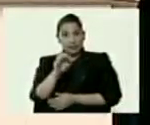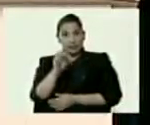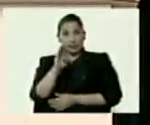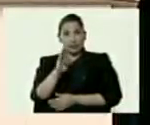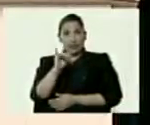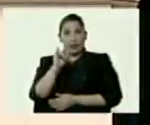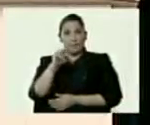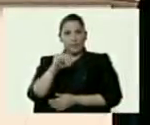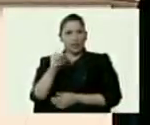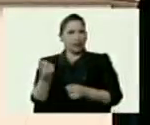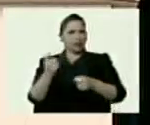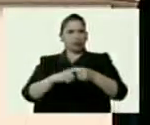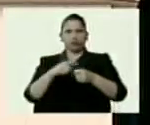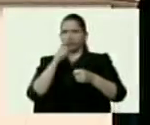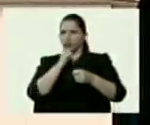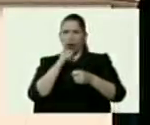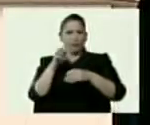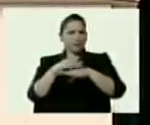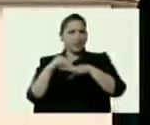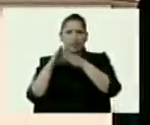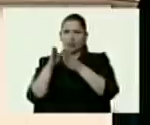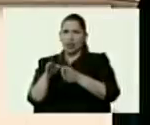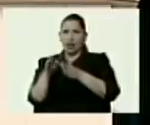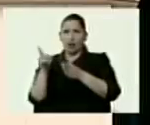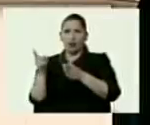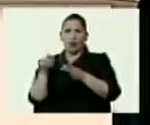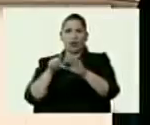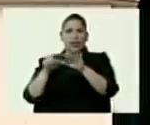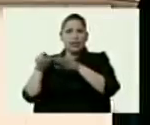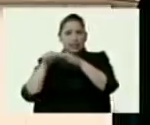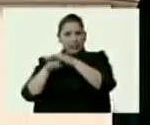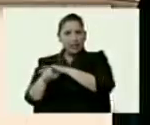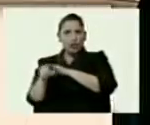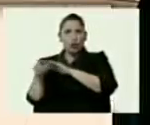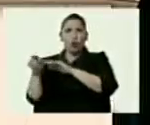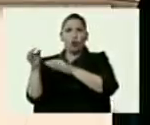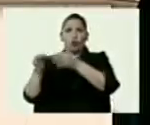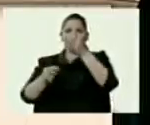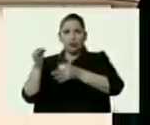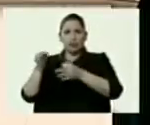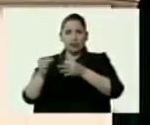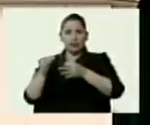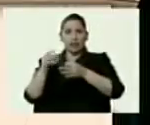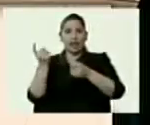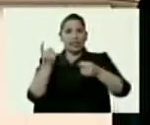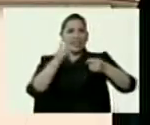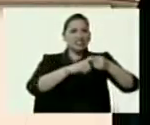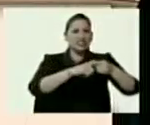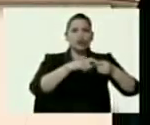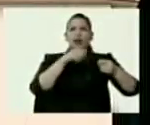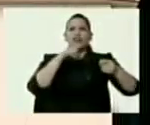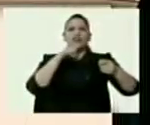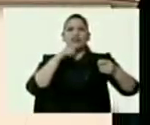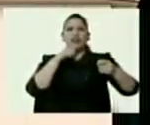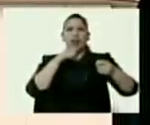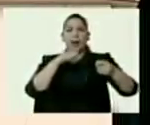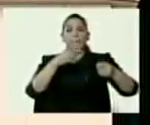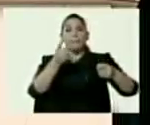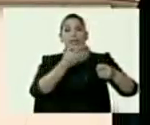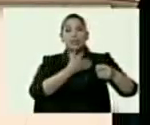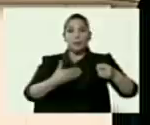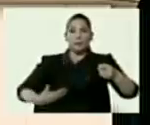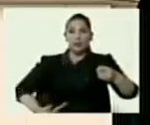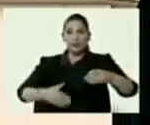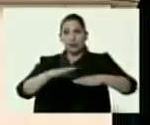está escrito al Ministerio de Interior y Justicia. El SEBIN está escrito a la Vicepresidencia Ejecutiva de la República